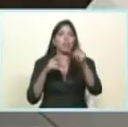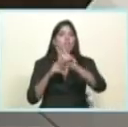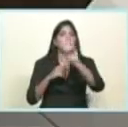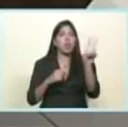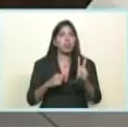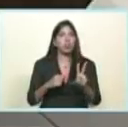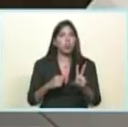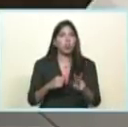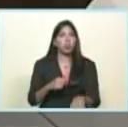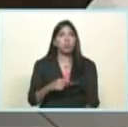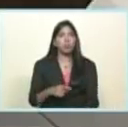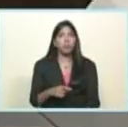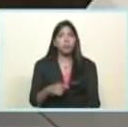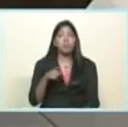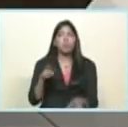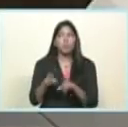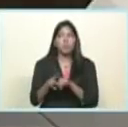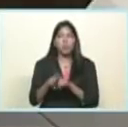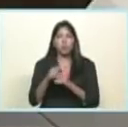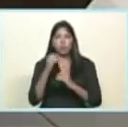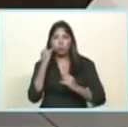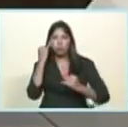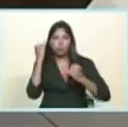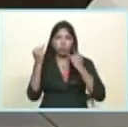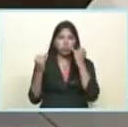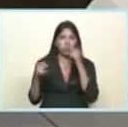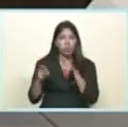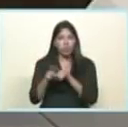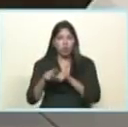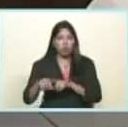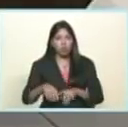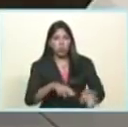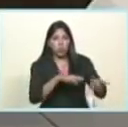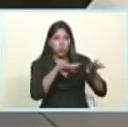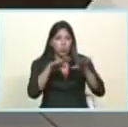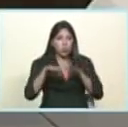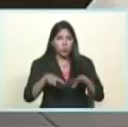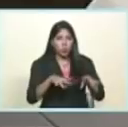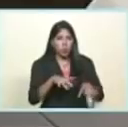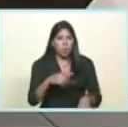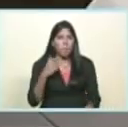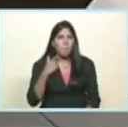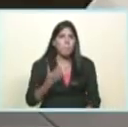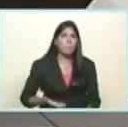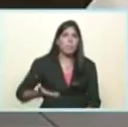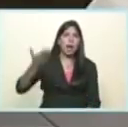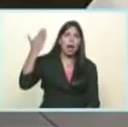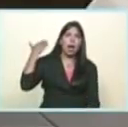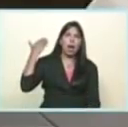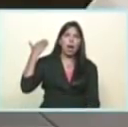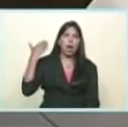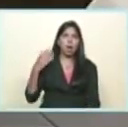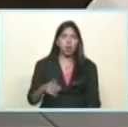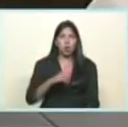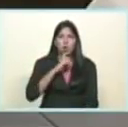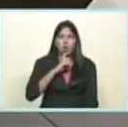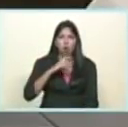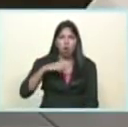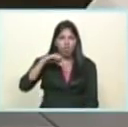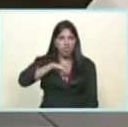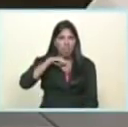son discursos ideologizantes del pasado, carcomidos por el odio